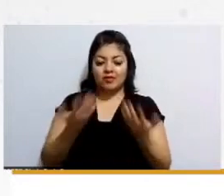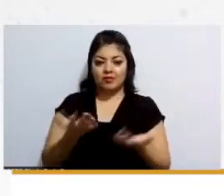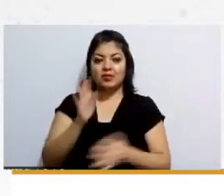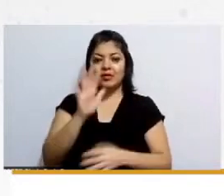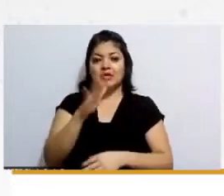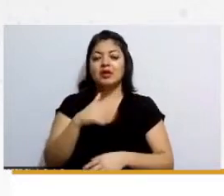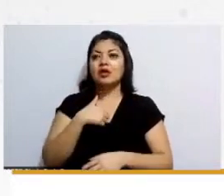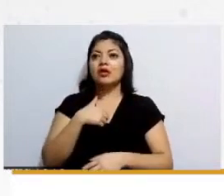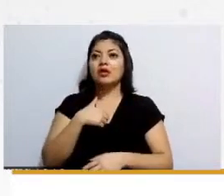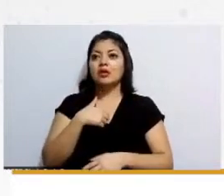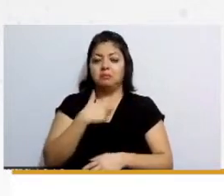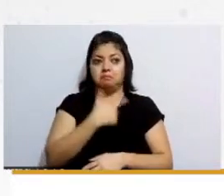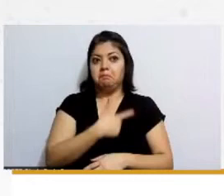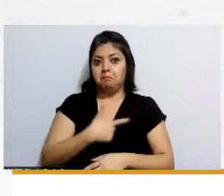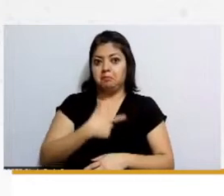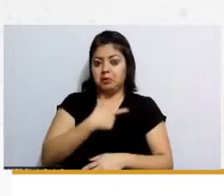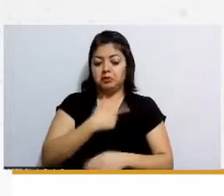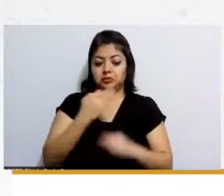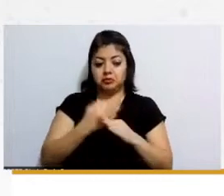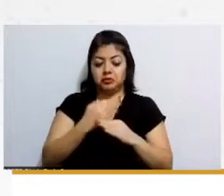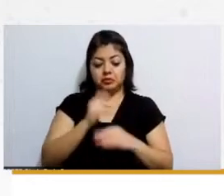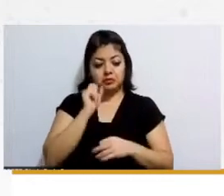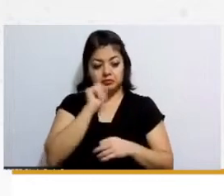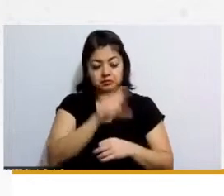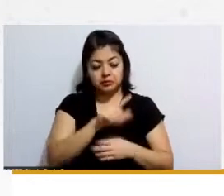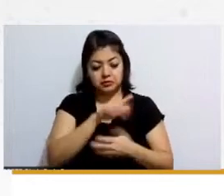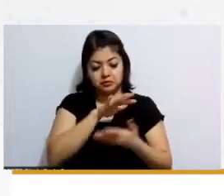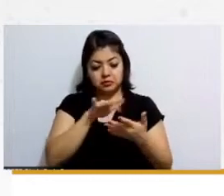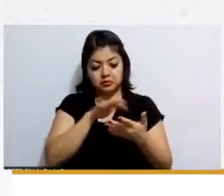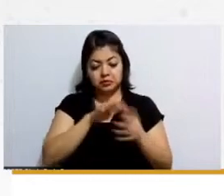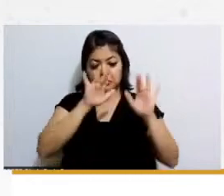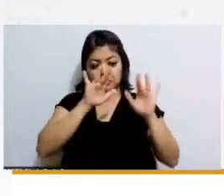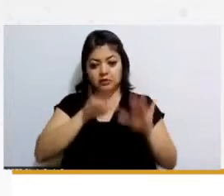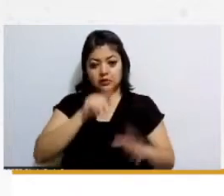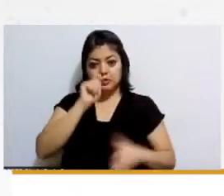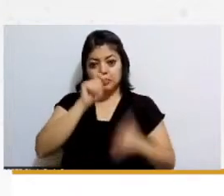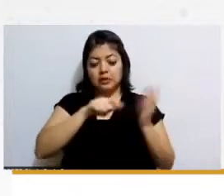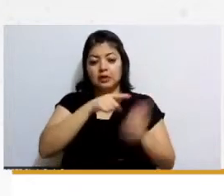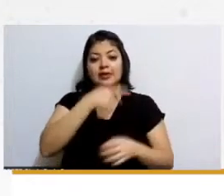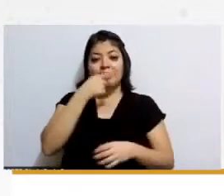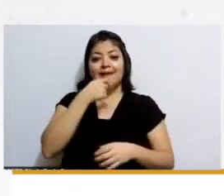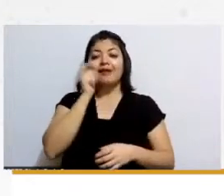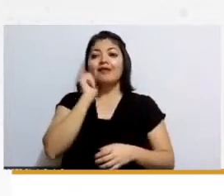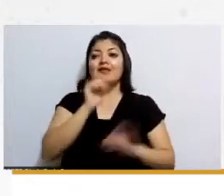cómo en esta sentencia nos habla acerca de los estereotipos